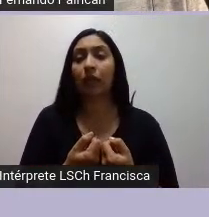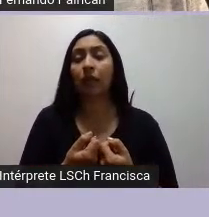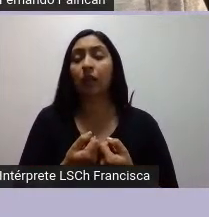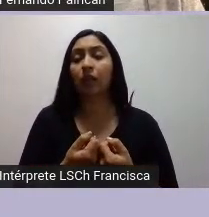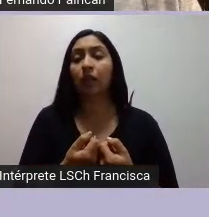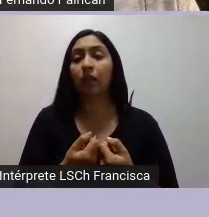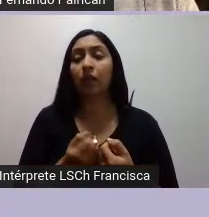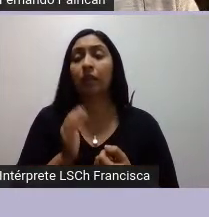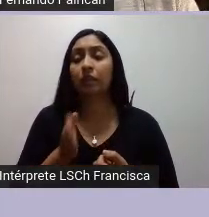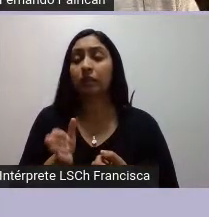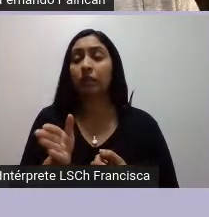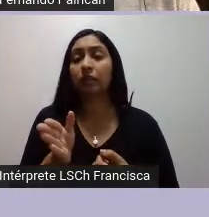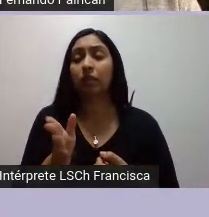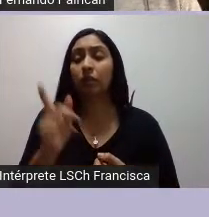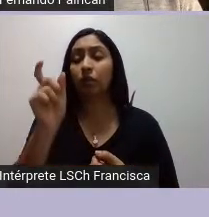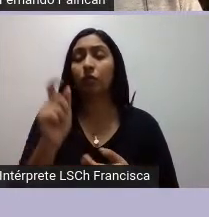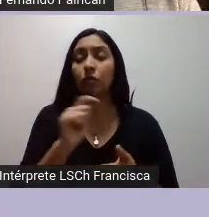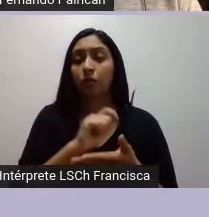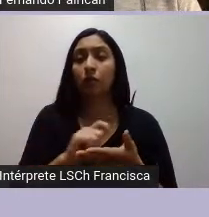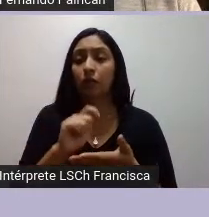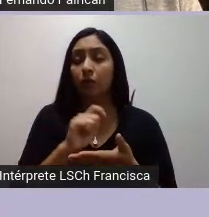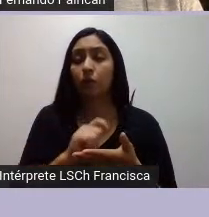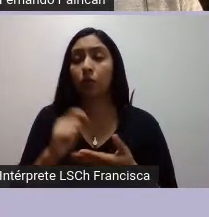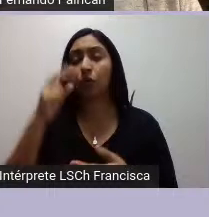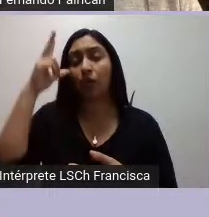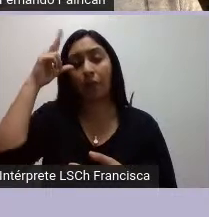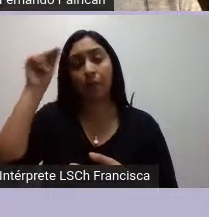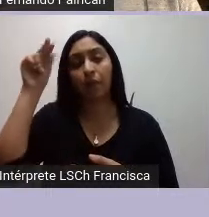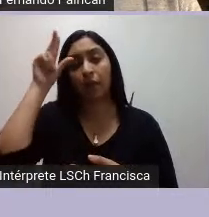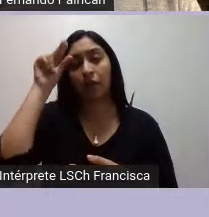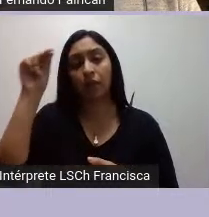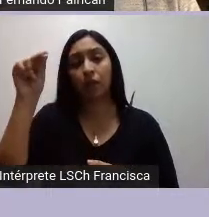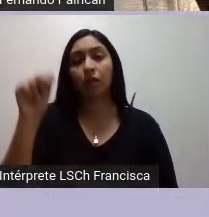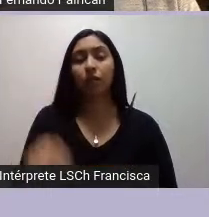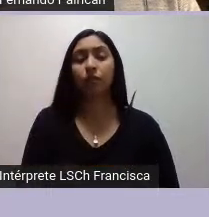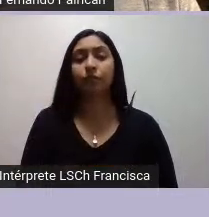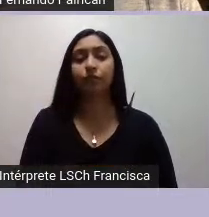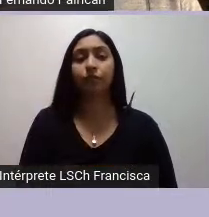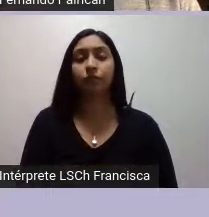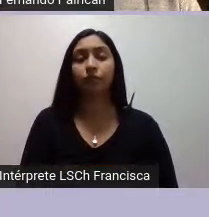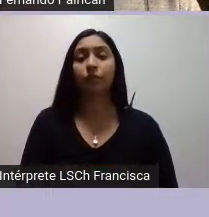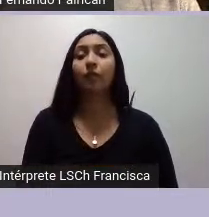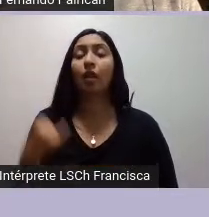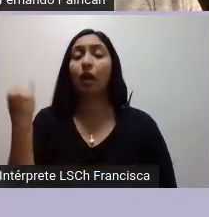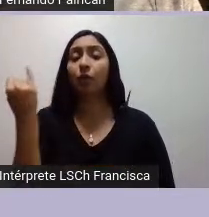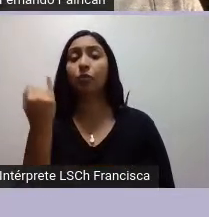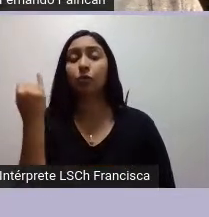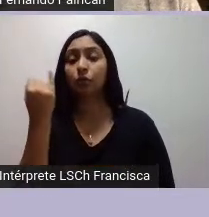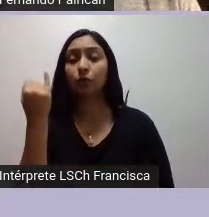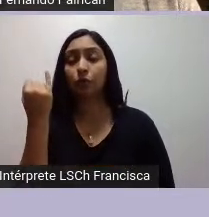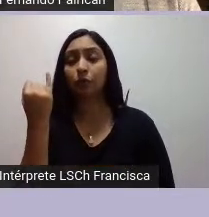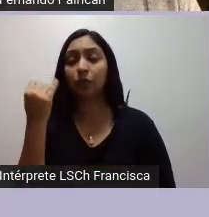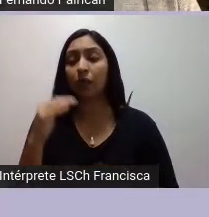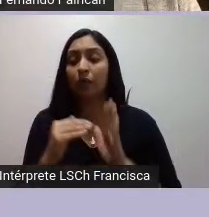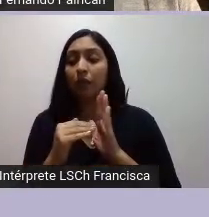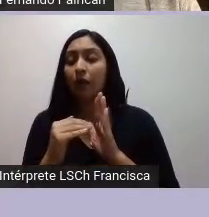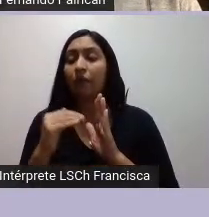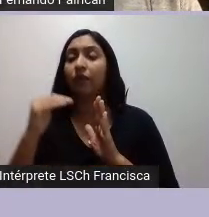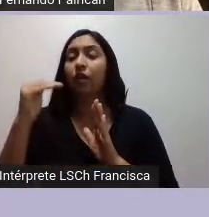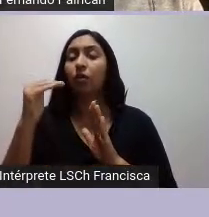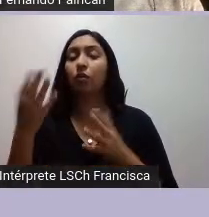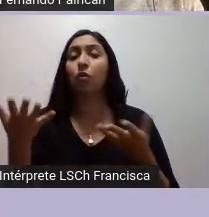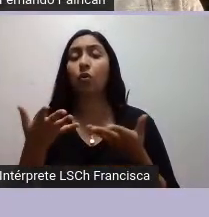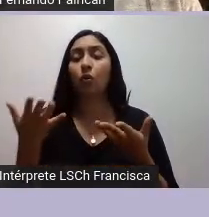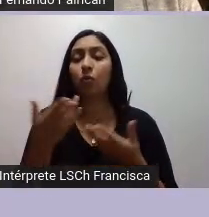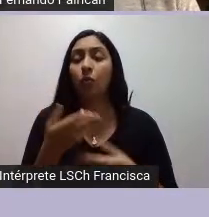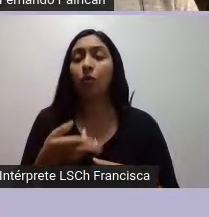mexicanos como era la serie Burguet Cali Mayor la autonomía desde abajo y la autonomía desde abajo es la recomposición del territorio